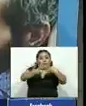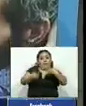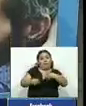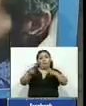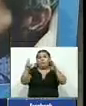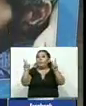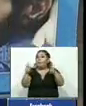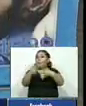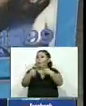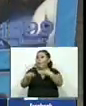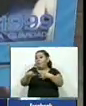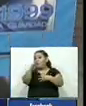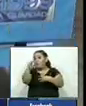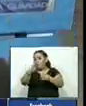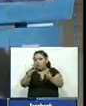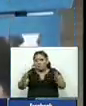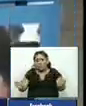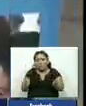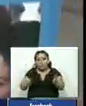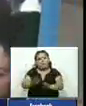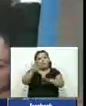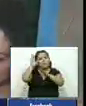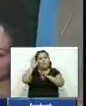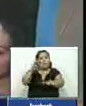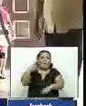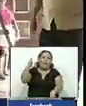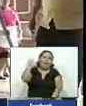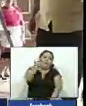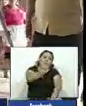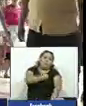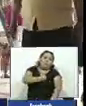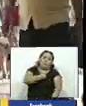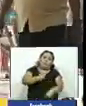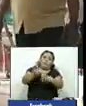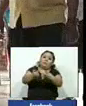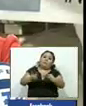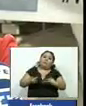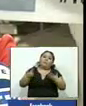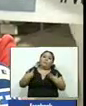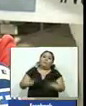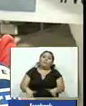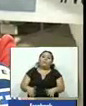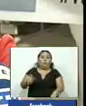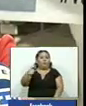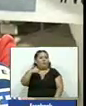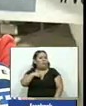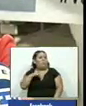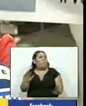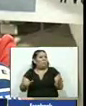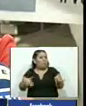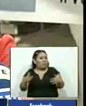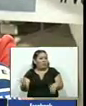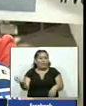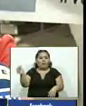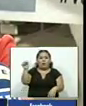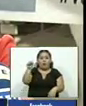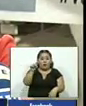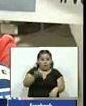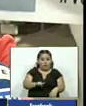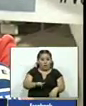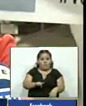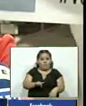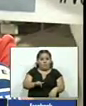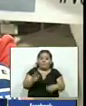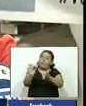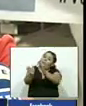respeto y promoción a las víctimas de graves violaciones de derechos humanos estoy aquí para pedir a esta